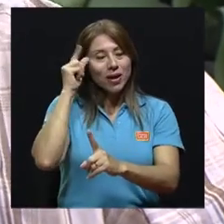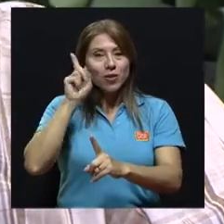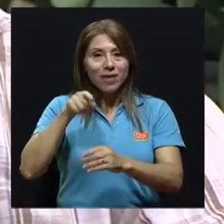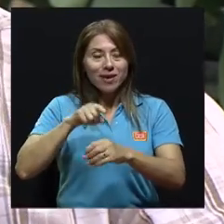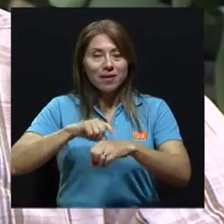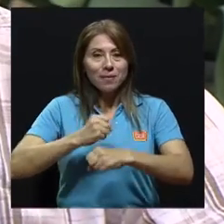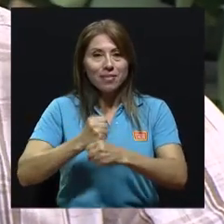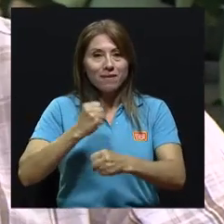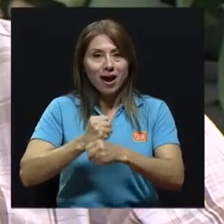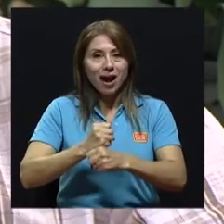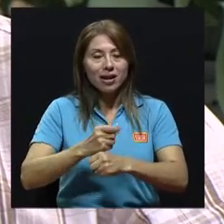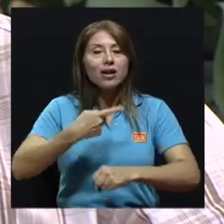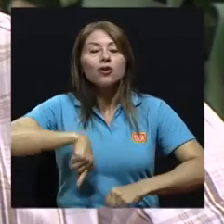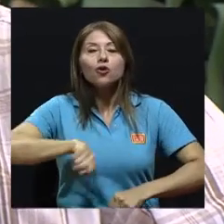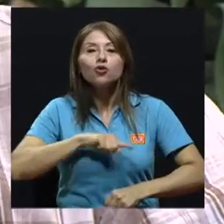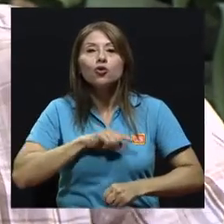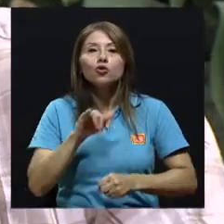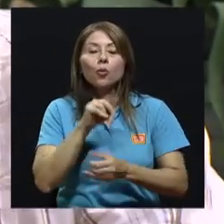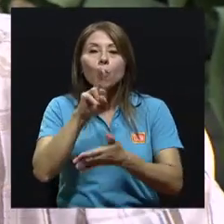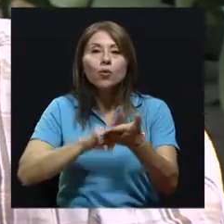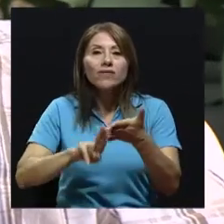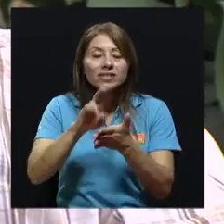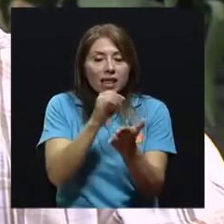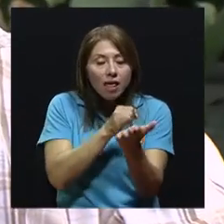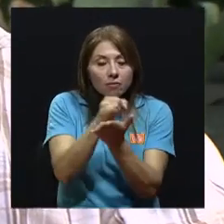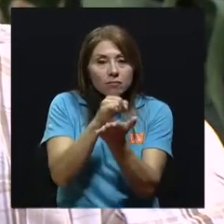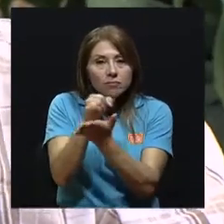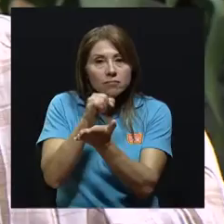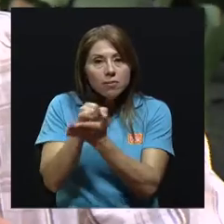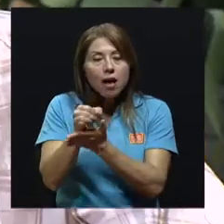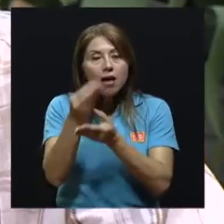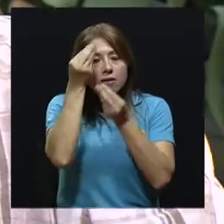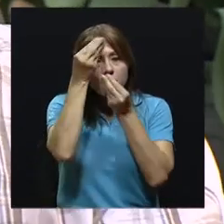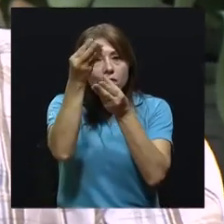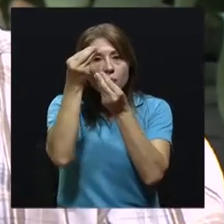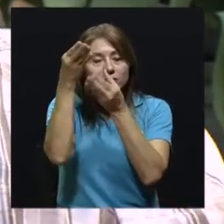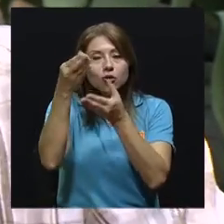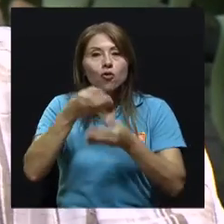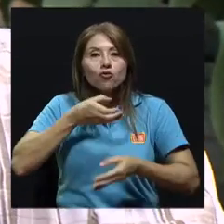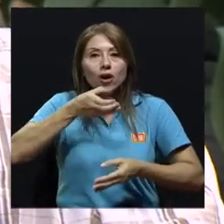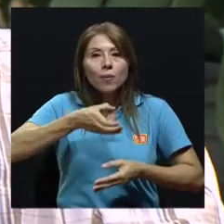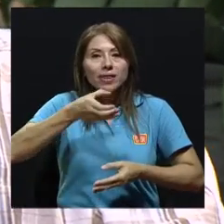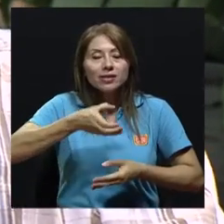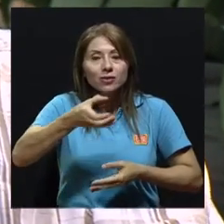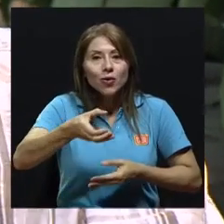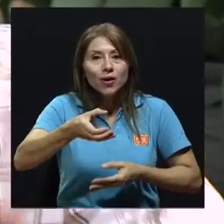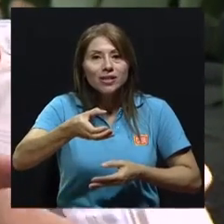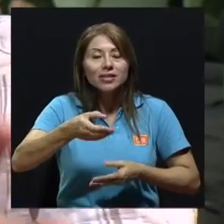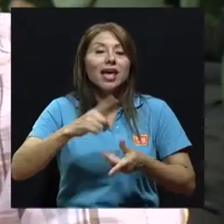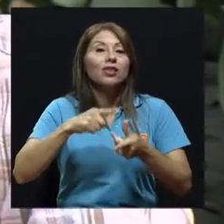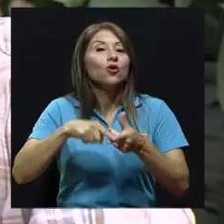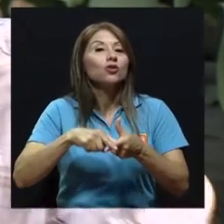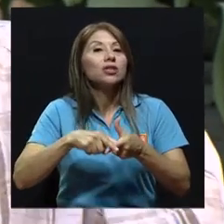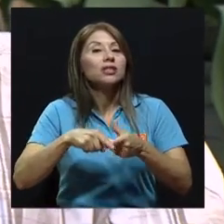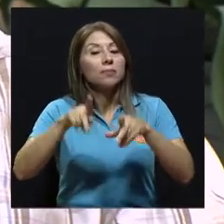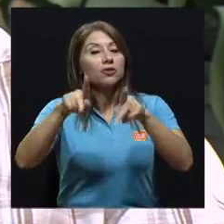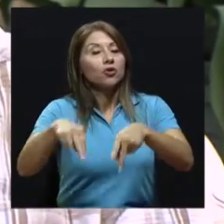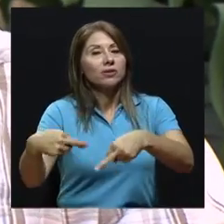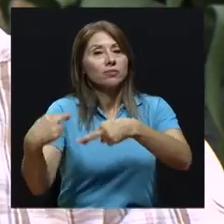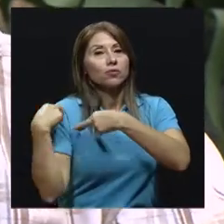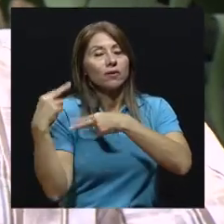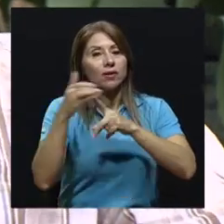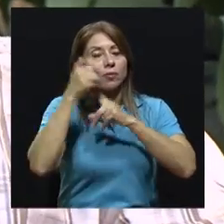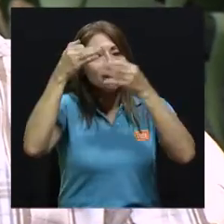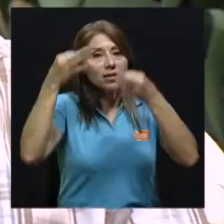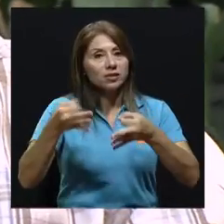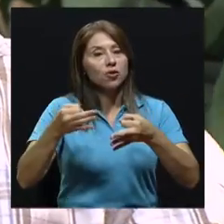nosotros como universidad ¿qué es que hacemos? Generamos la información, generamos las recomendaciones, le damos todo para que los que tienen que tomar la decisión